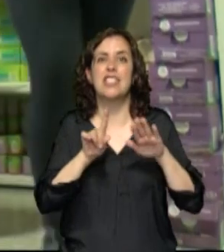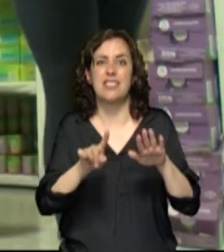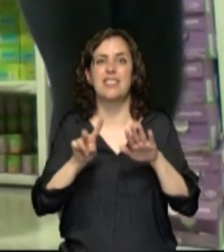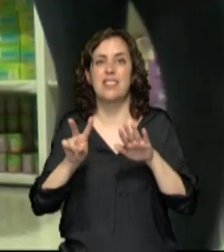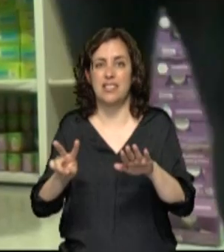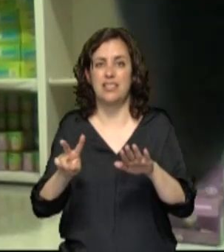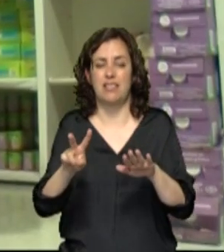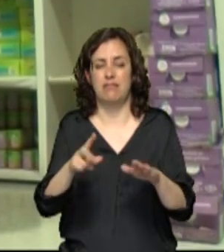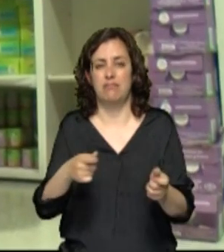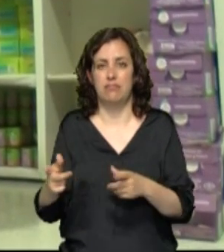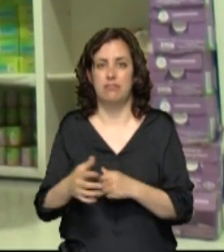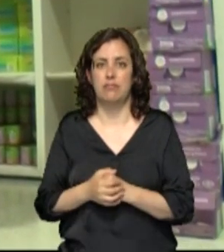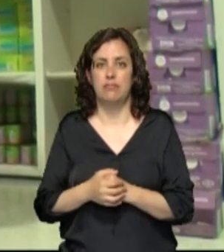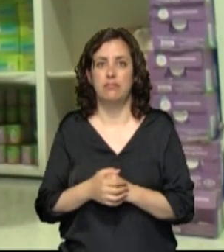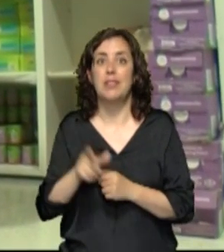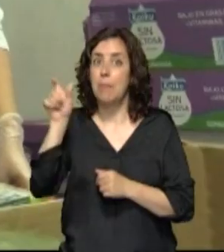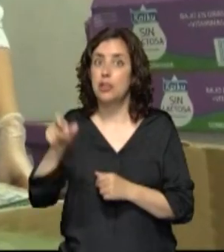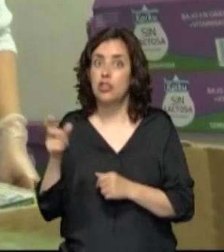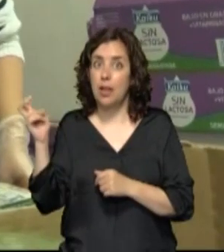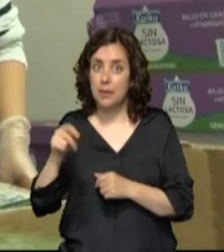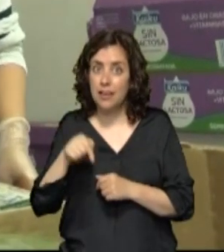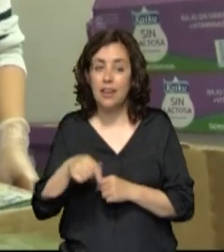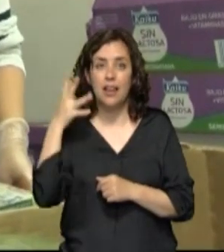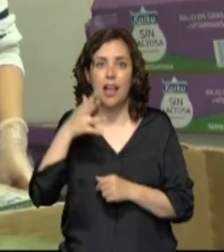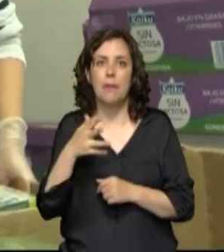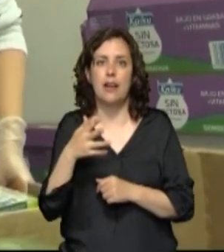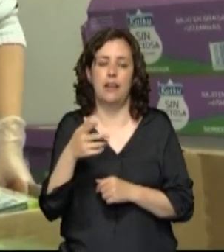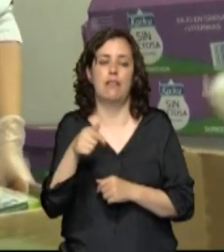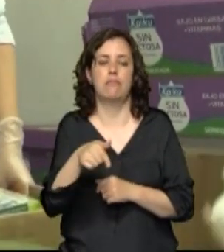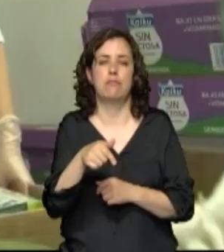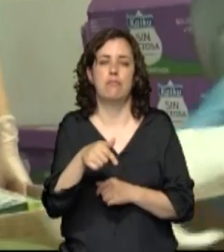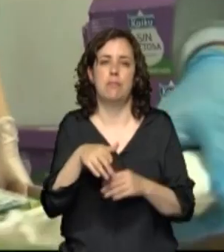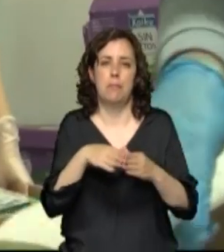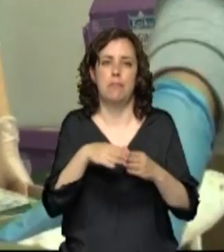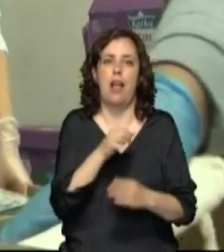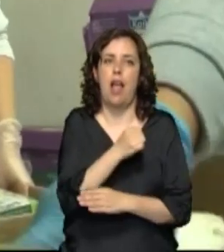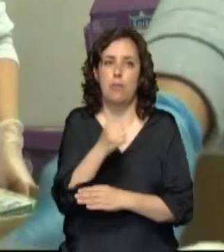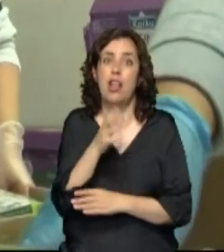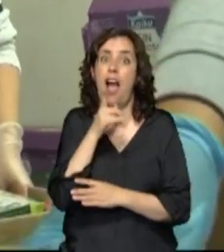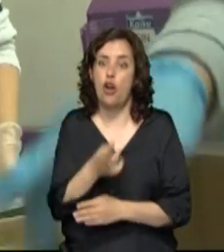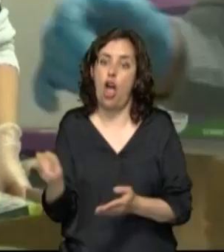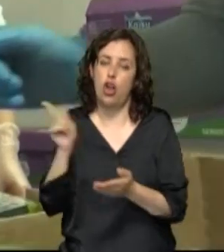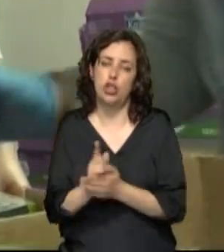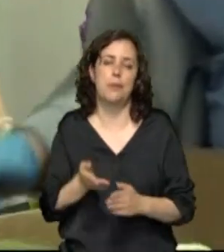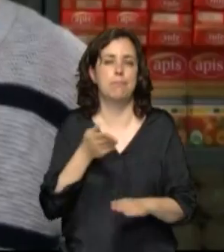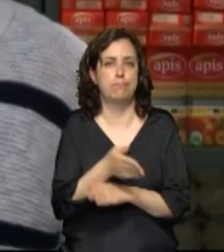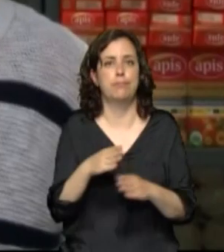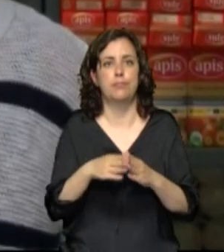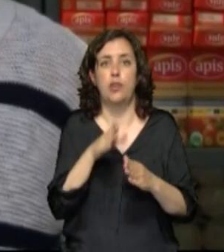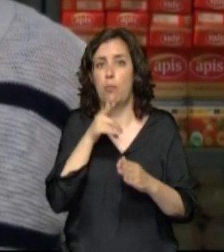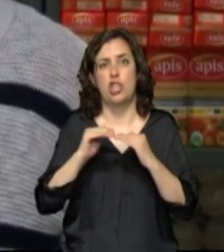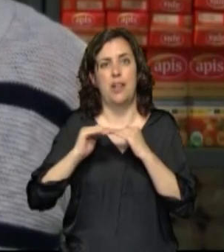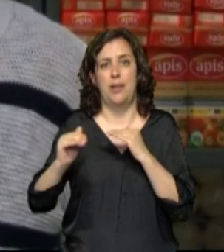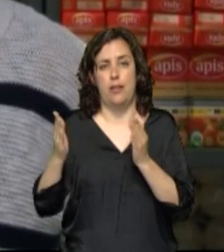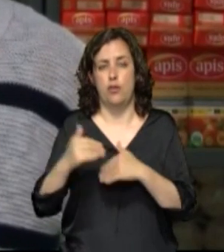Cuando llegó a Navarra encontró apoyo en esta parroquia. Ahora ha tenido que volver. El COVID les ha robado su estabilidad. A mí me